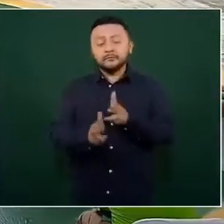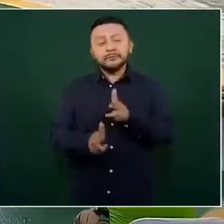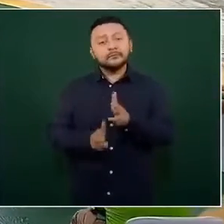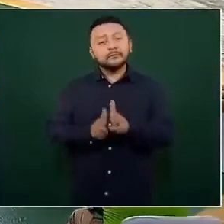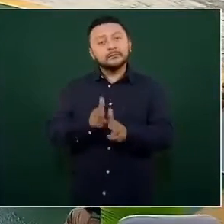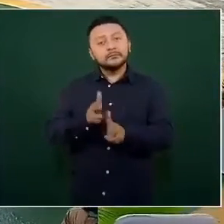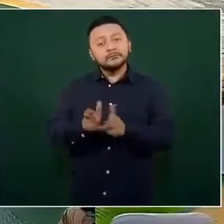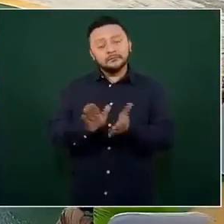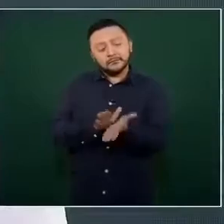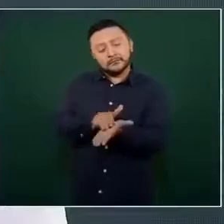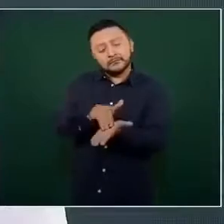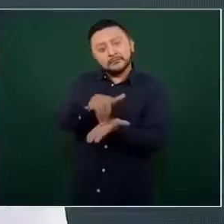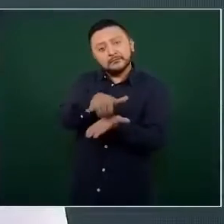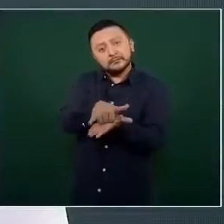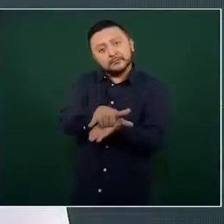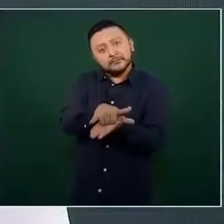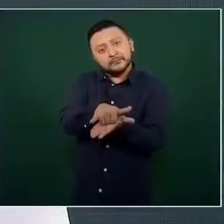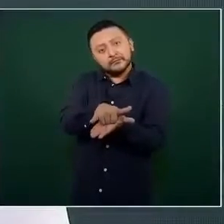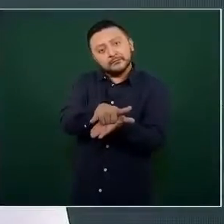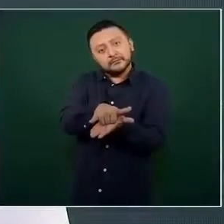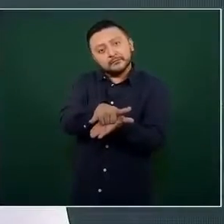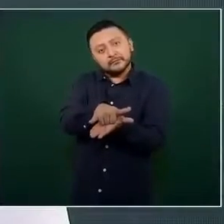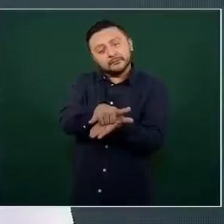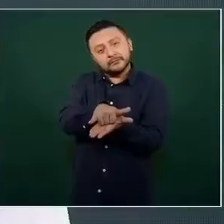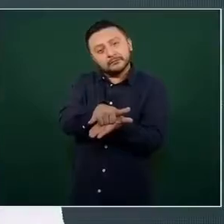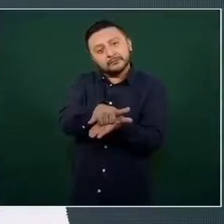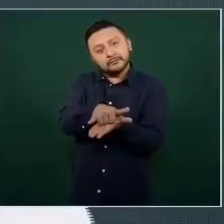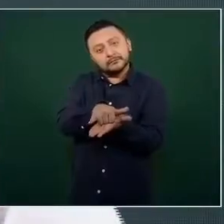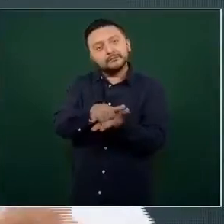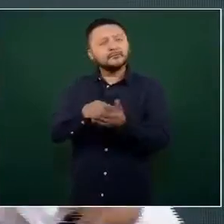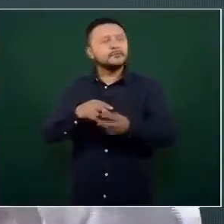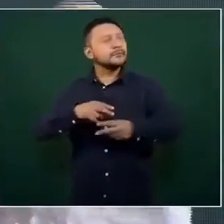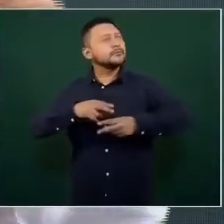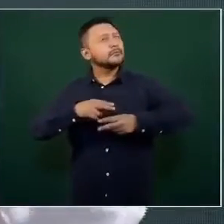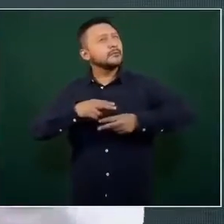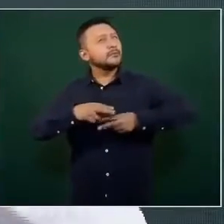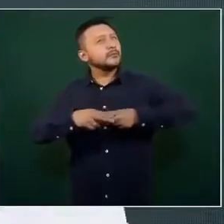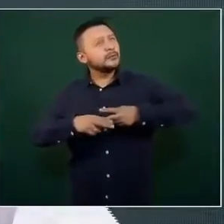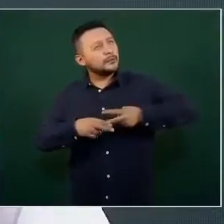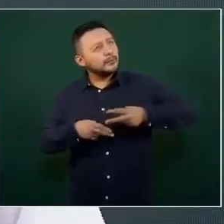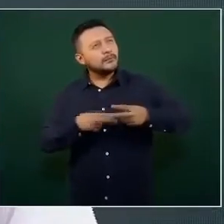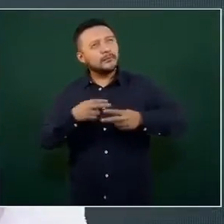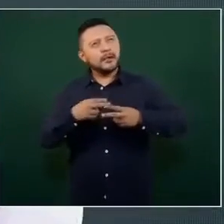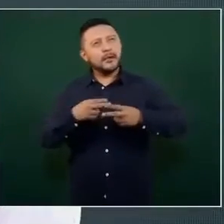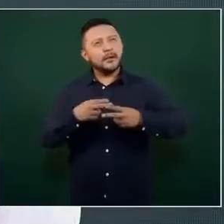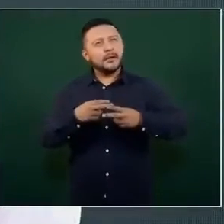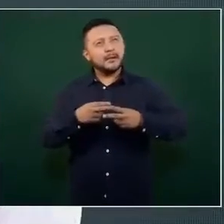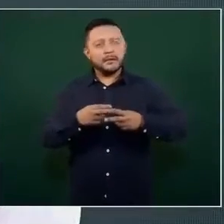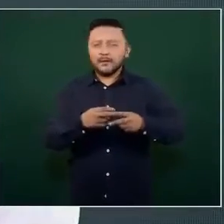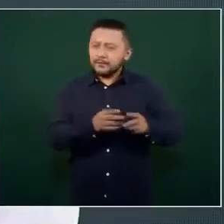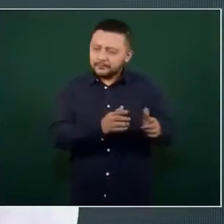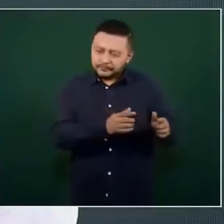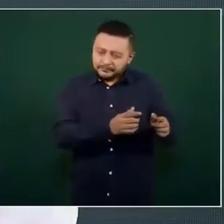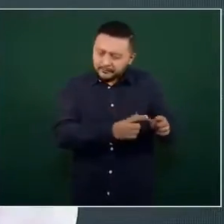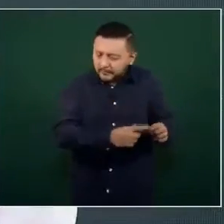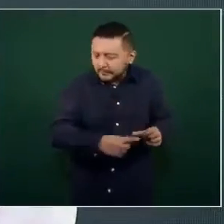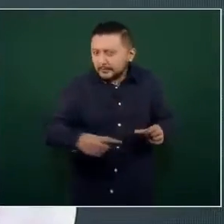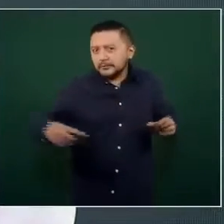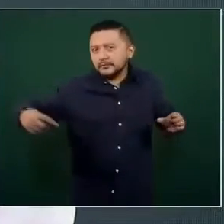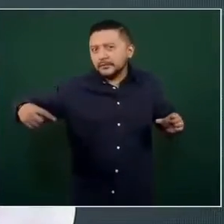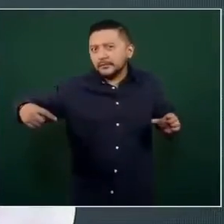porque lo va a comunicar por completo,